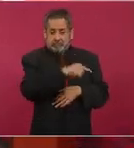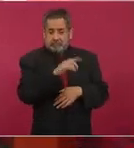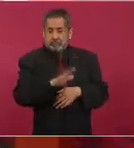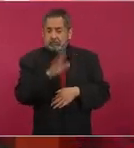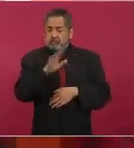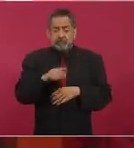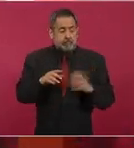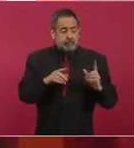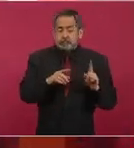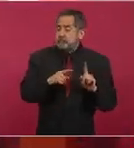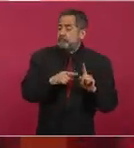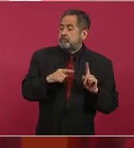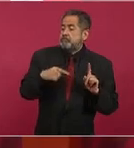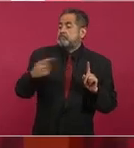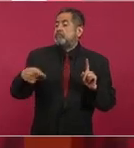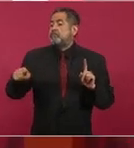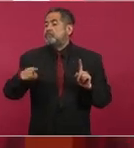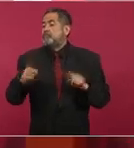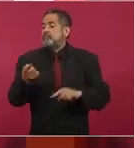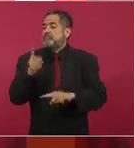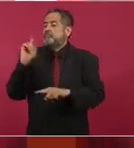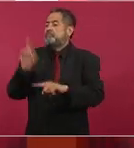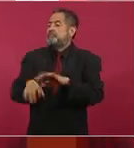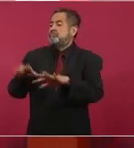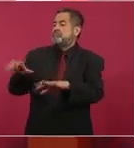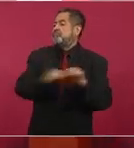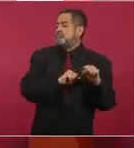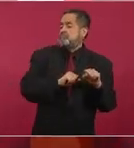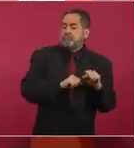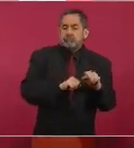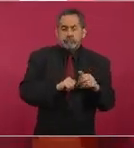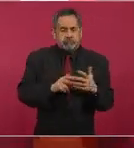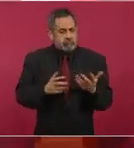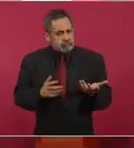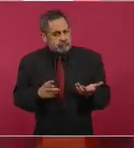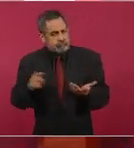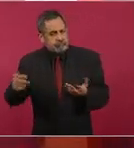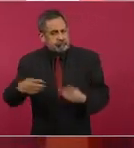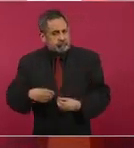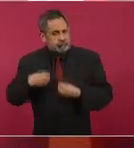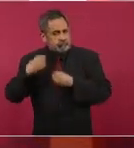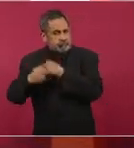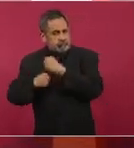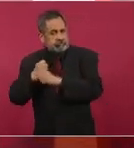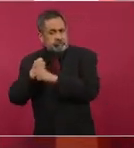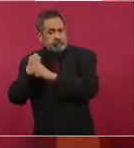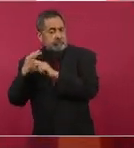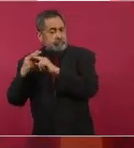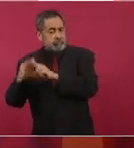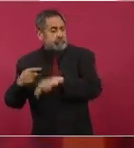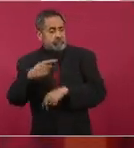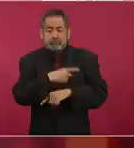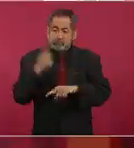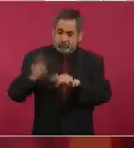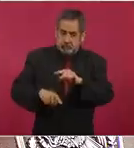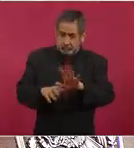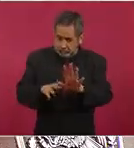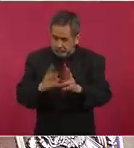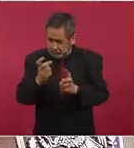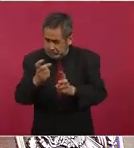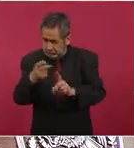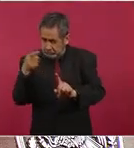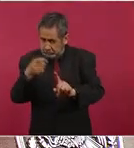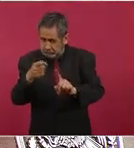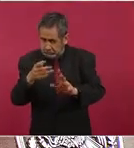porque tienen ahí viviendo ya bastante tiempo, eso es básicamente,